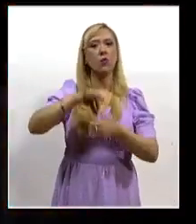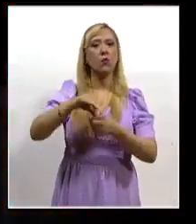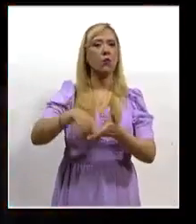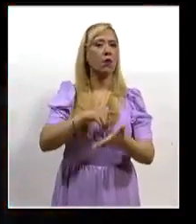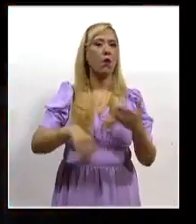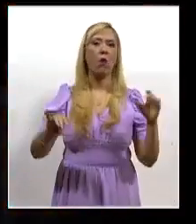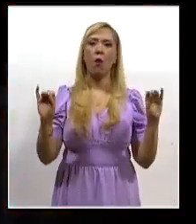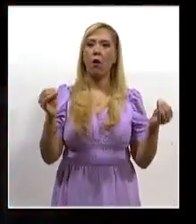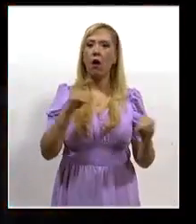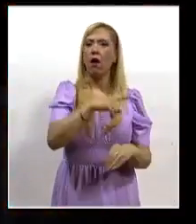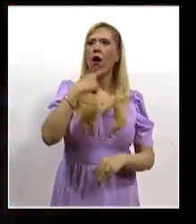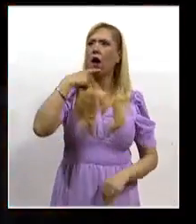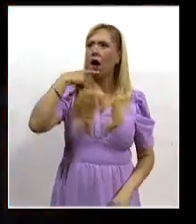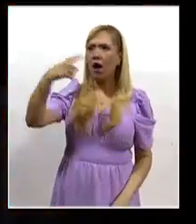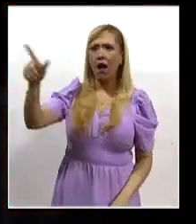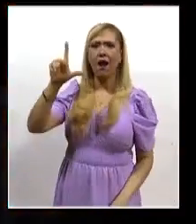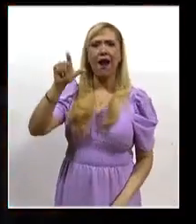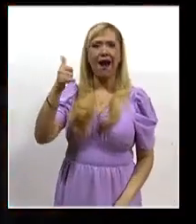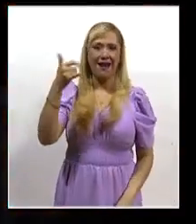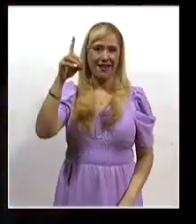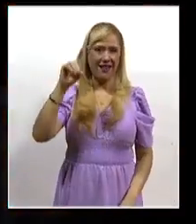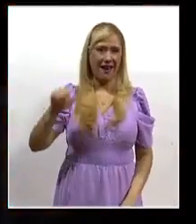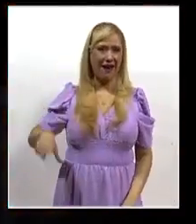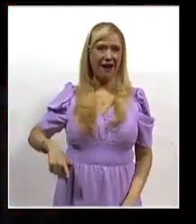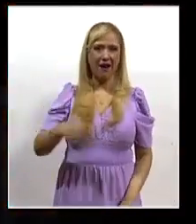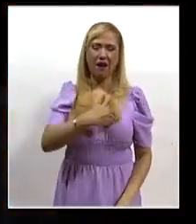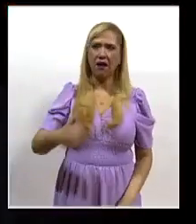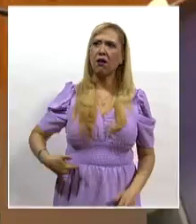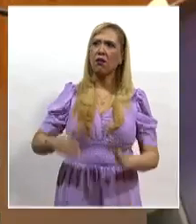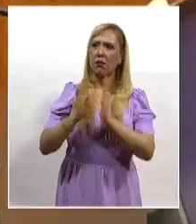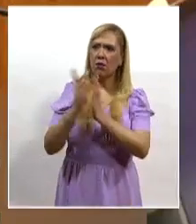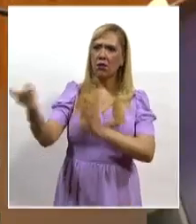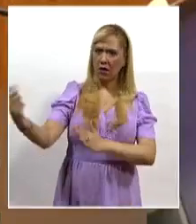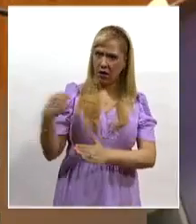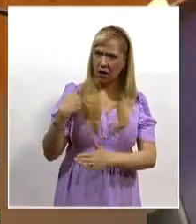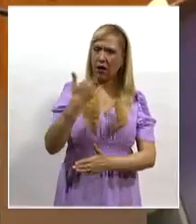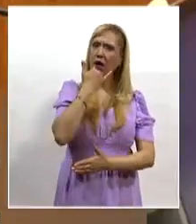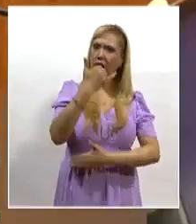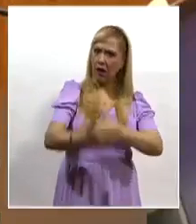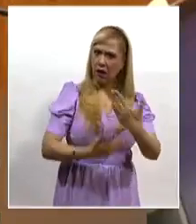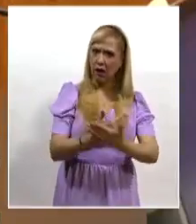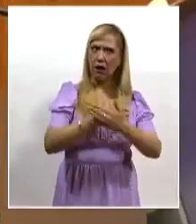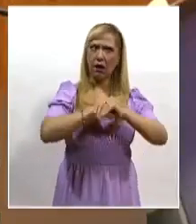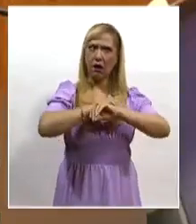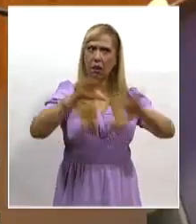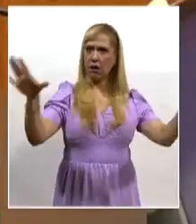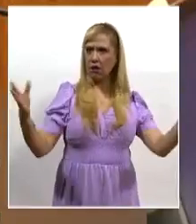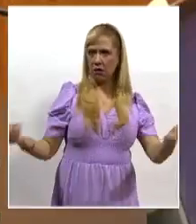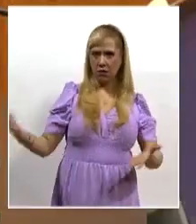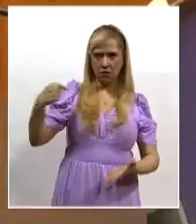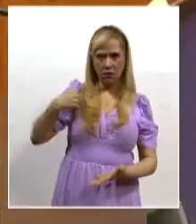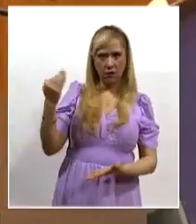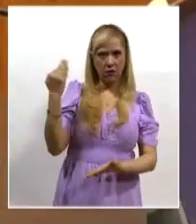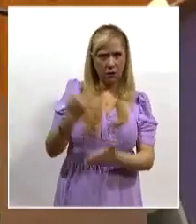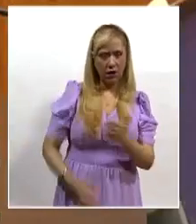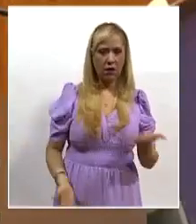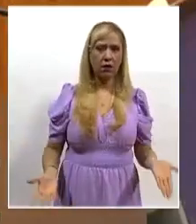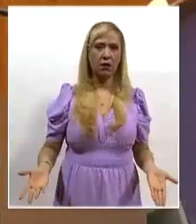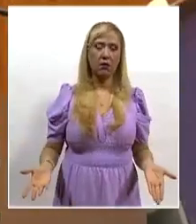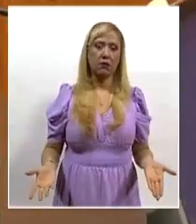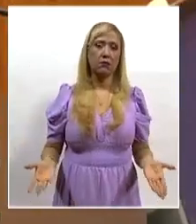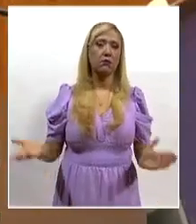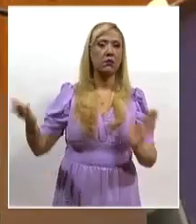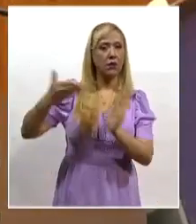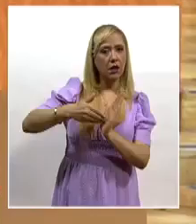de la solicitud de la gobernadora de que el denunciado ofreciera una disculpa pública, ya que con independencia de que estableció algunas medidas